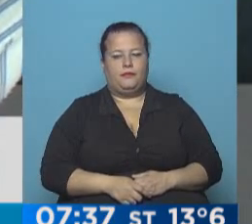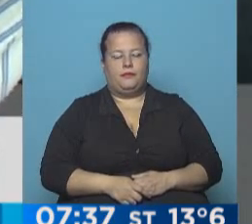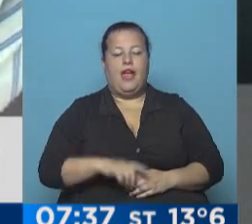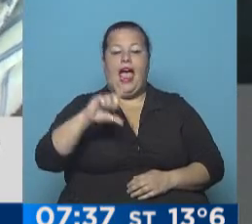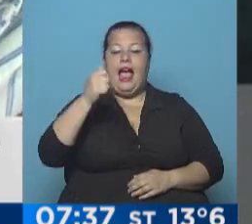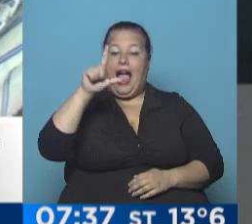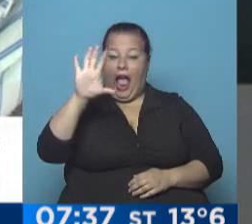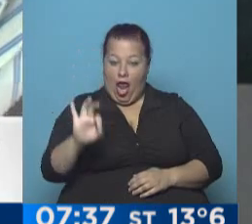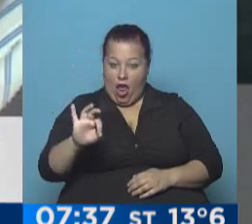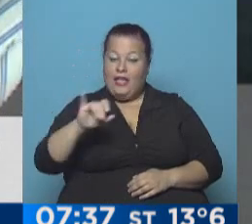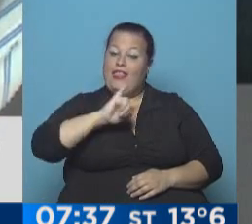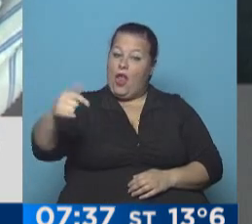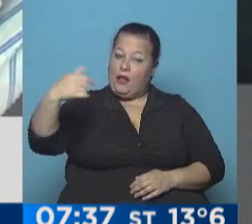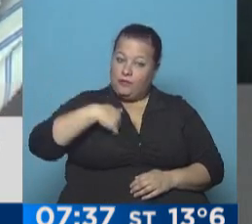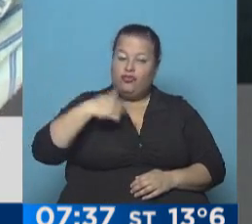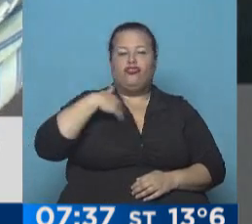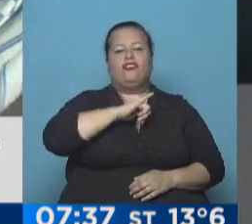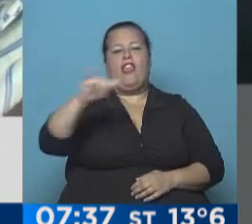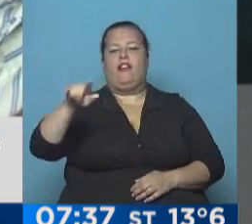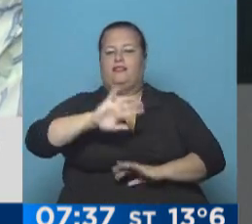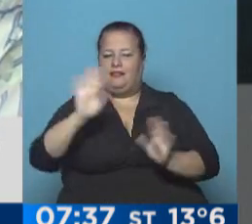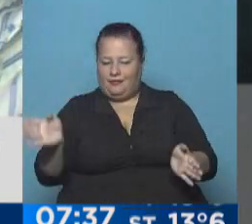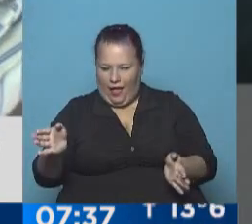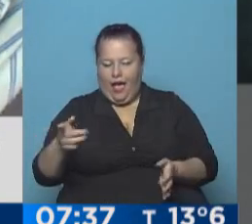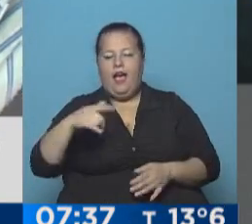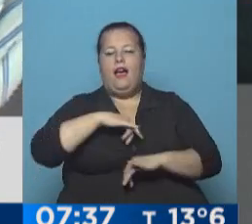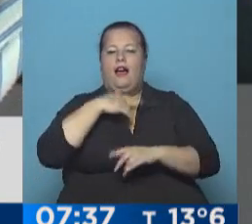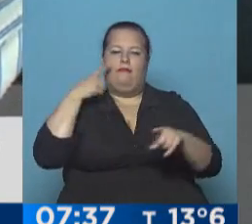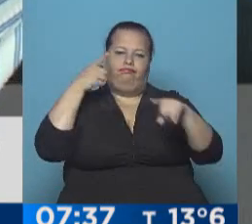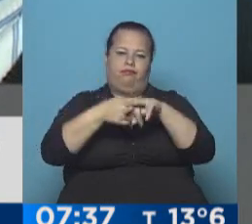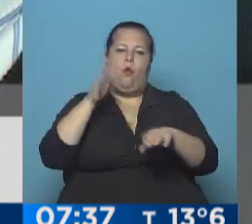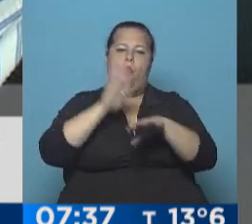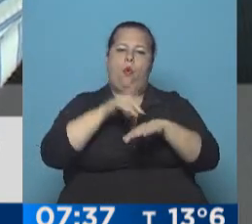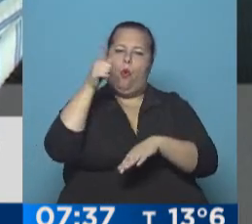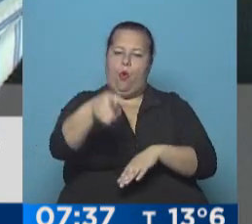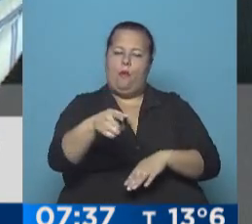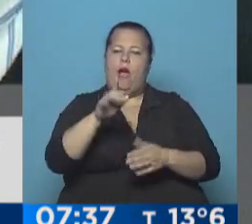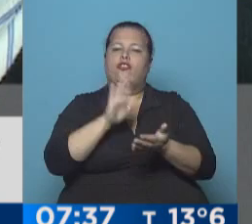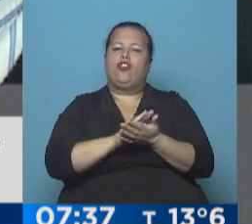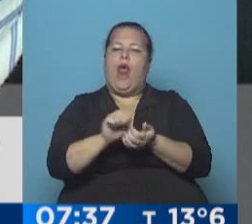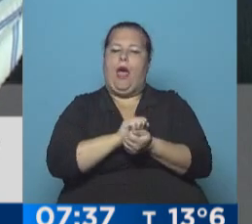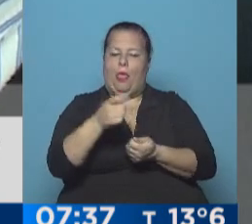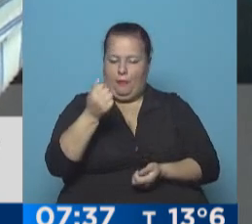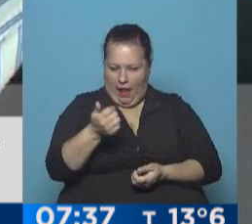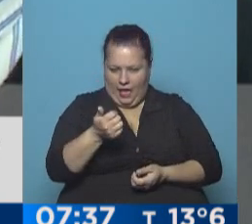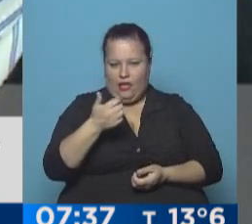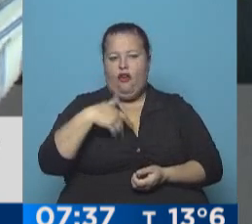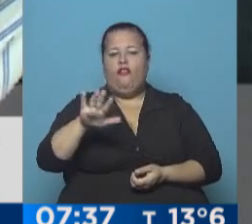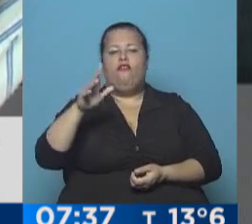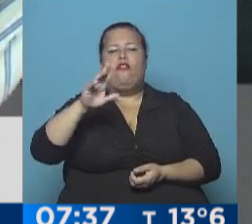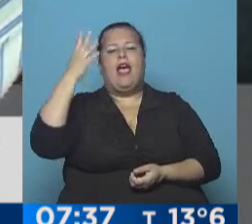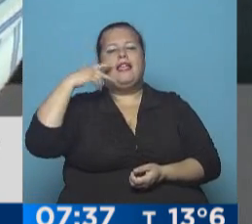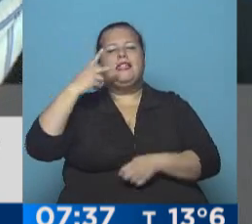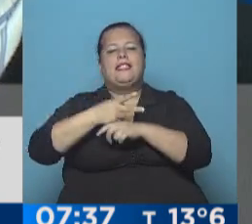Caló, al que me denuncia lo tengo denunciado. Salió al cruce de la imputación en su contra por lavado, realizada por